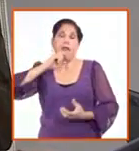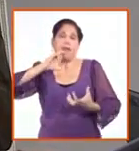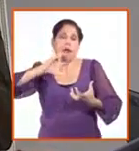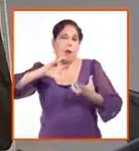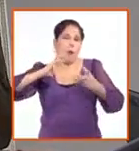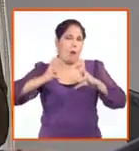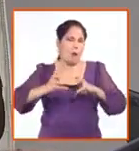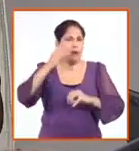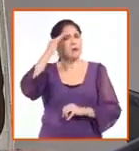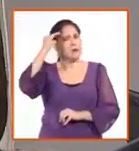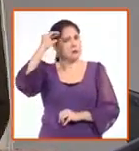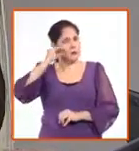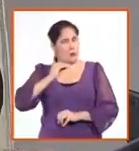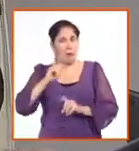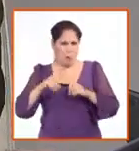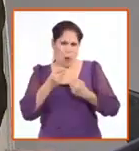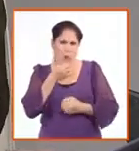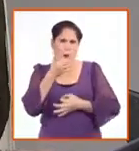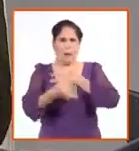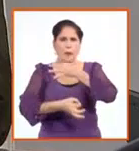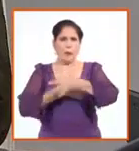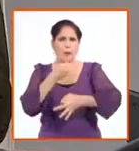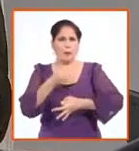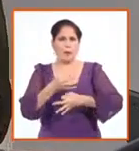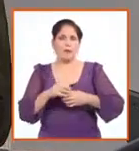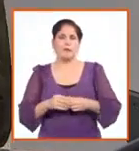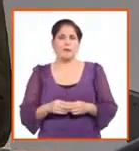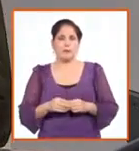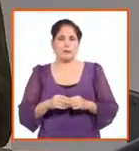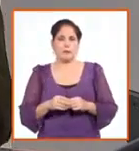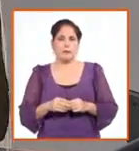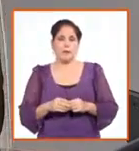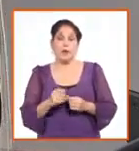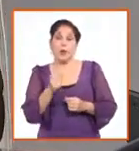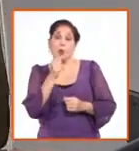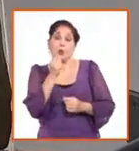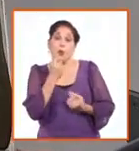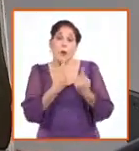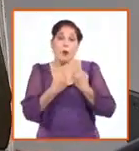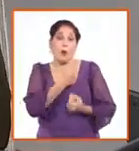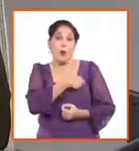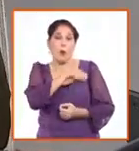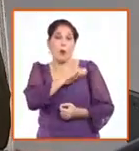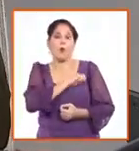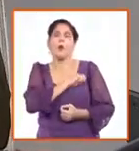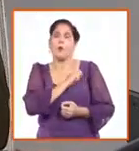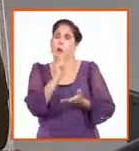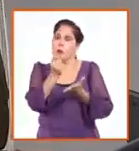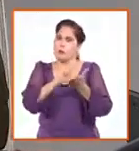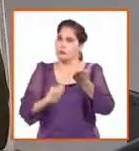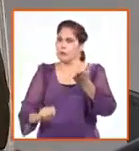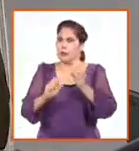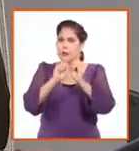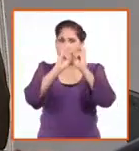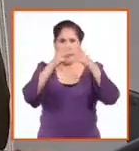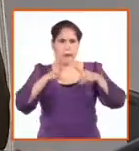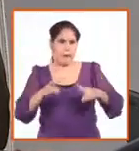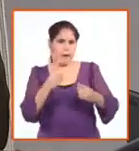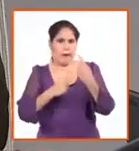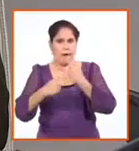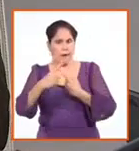creemos que nos servimos a él y que son temas que por mucha complejidad que tengan,